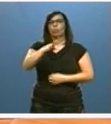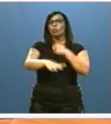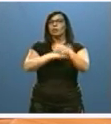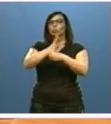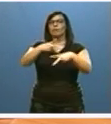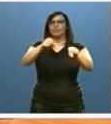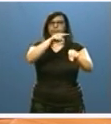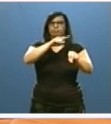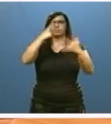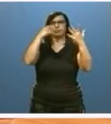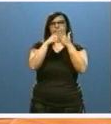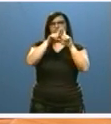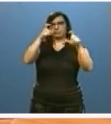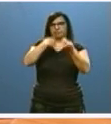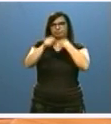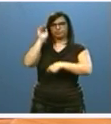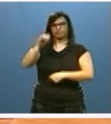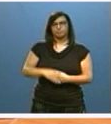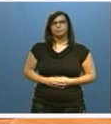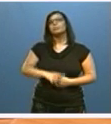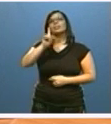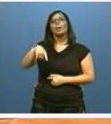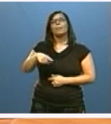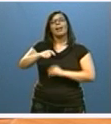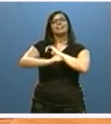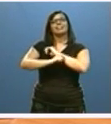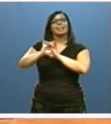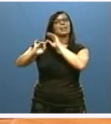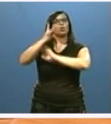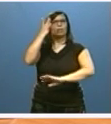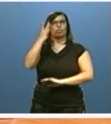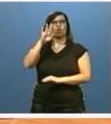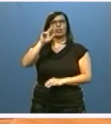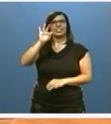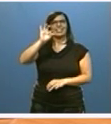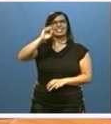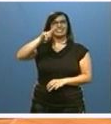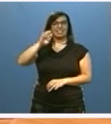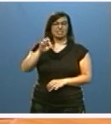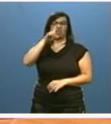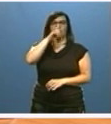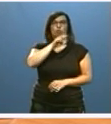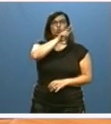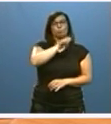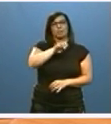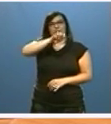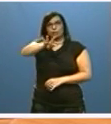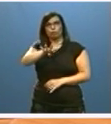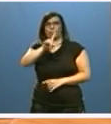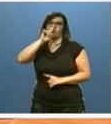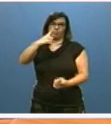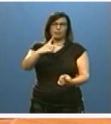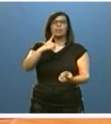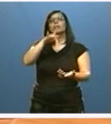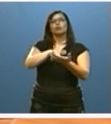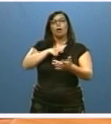Los datos de ejecución de la Estrategia de Innovación RIS3 en 2014, primer año de su vigencia, indican que durante el mismo se